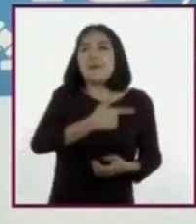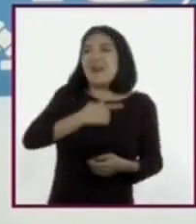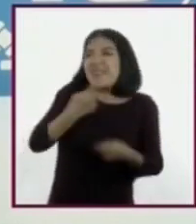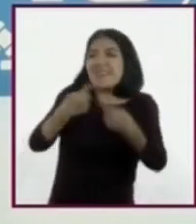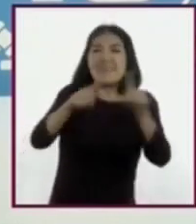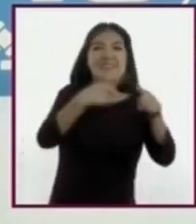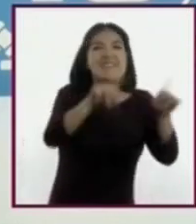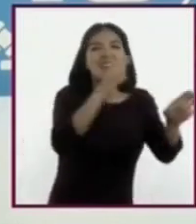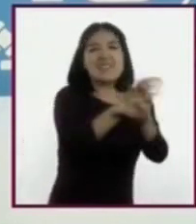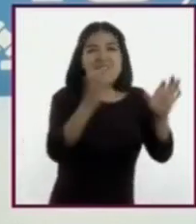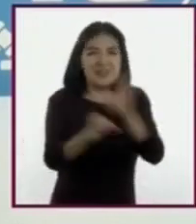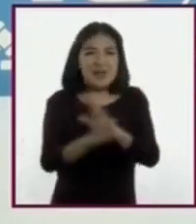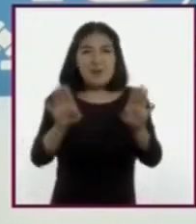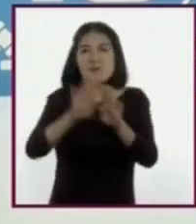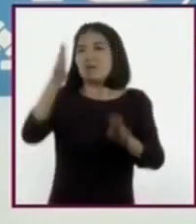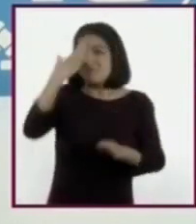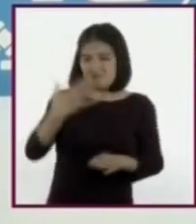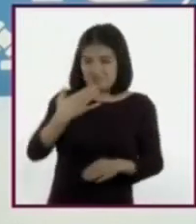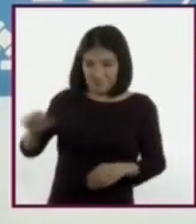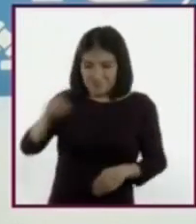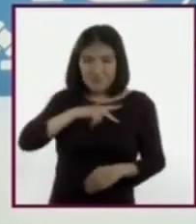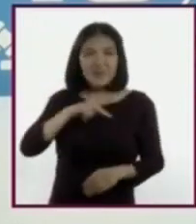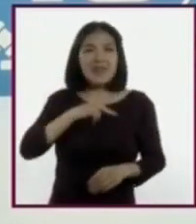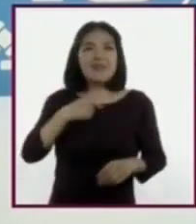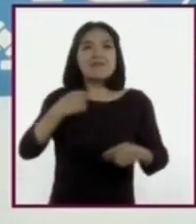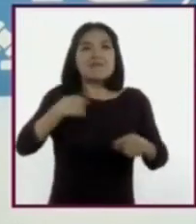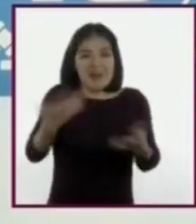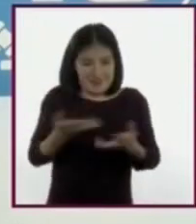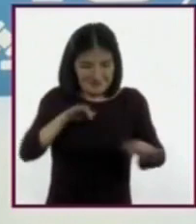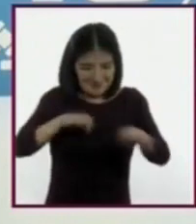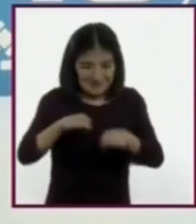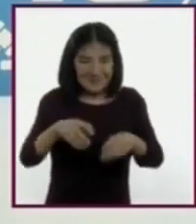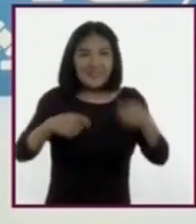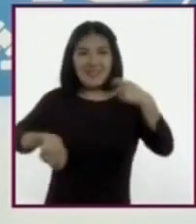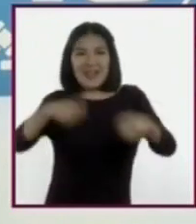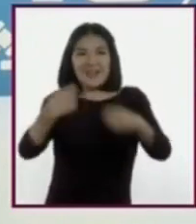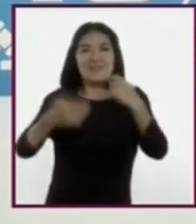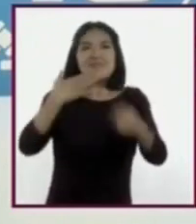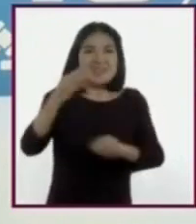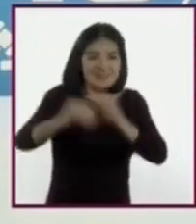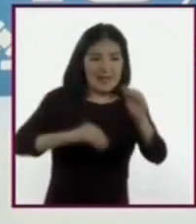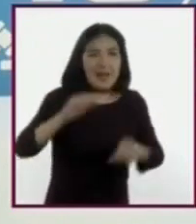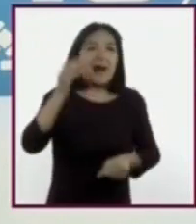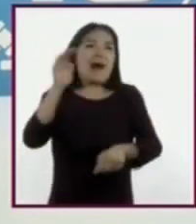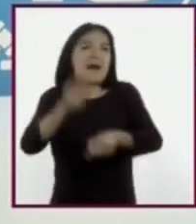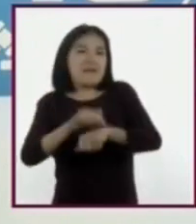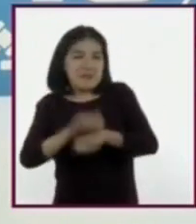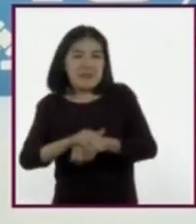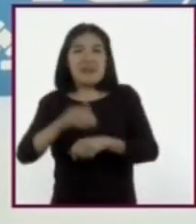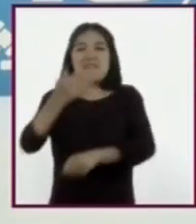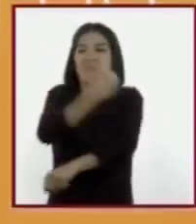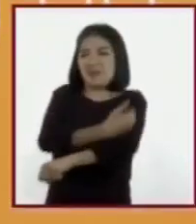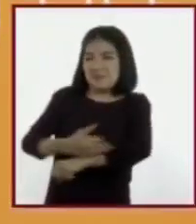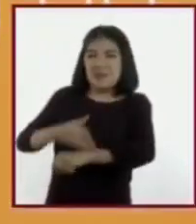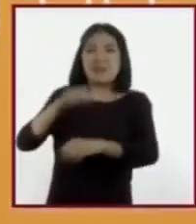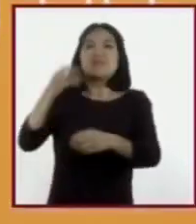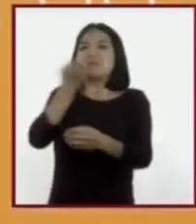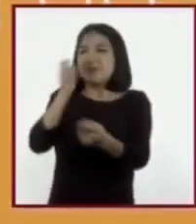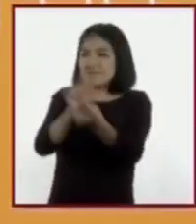conscientes de nuestras habilidades y la relación que tenemos con los otros. Amigos, familia, escuela.